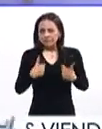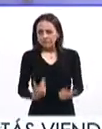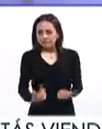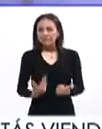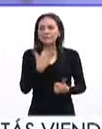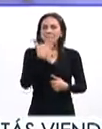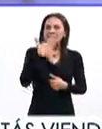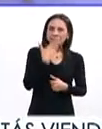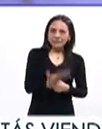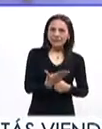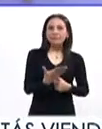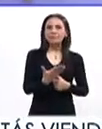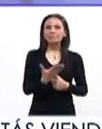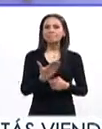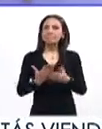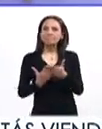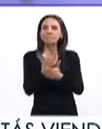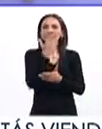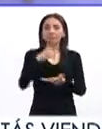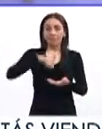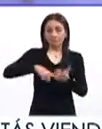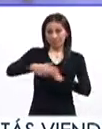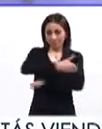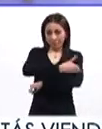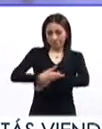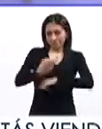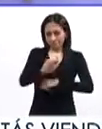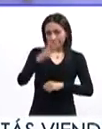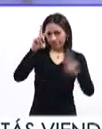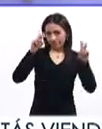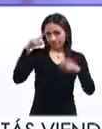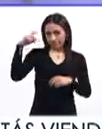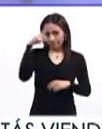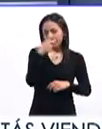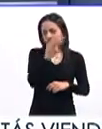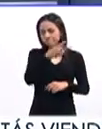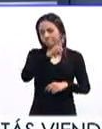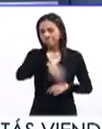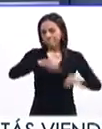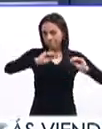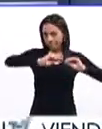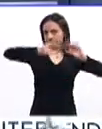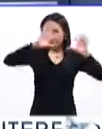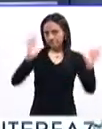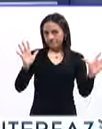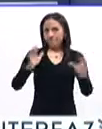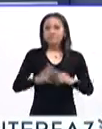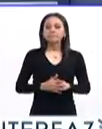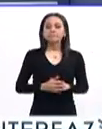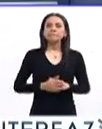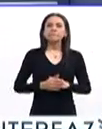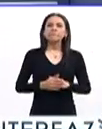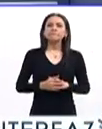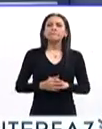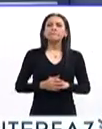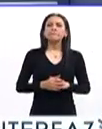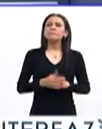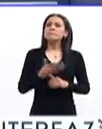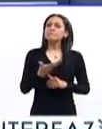por parte de la familia, por ejemplo. Claro, existe una, pues,